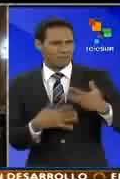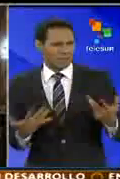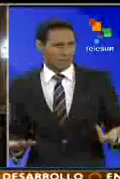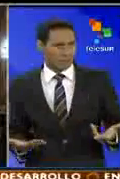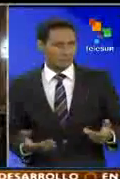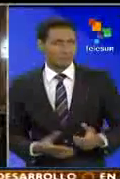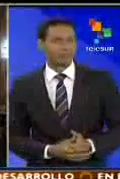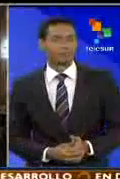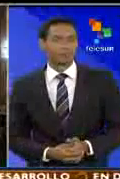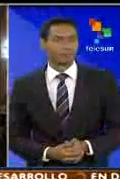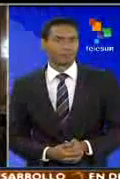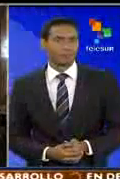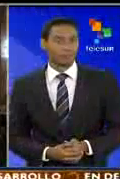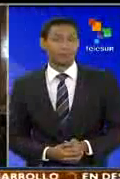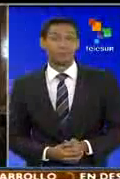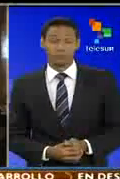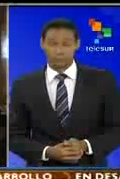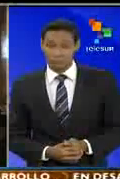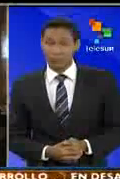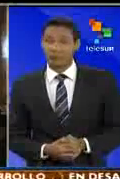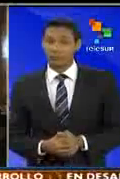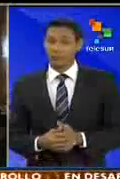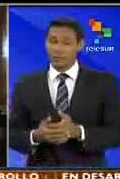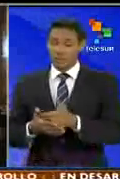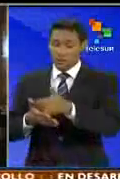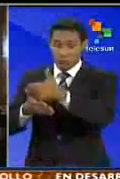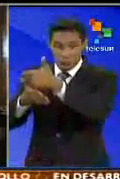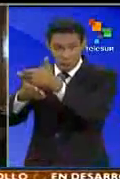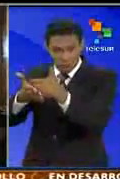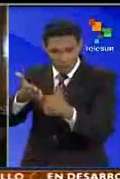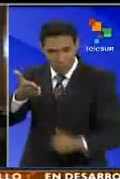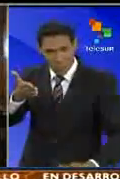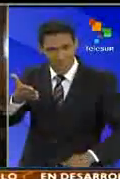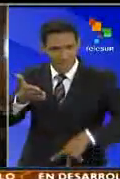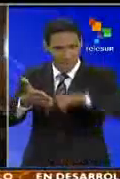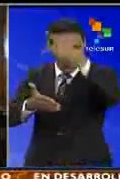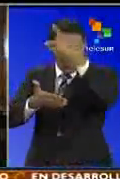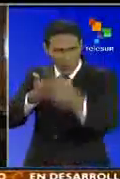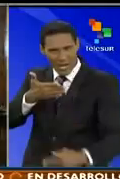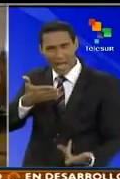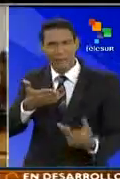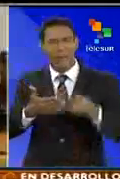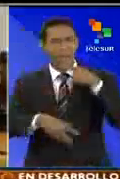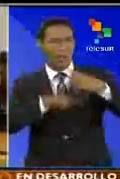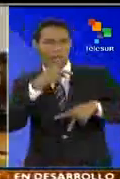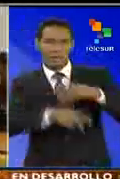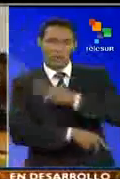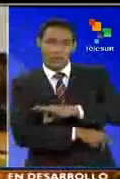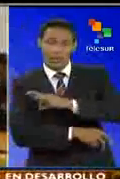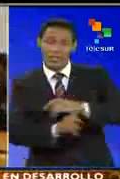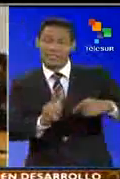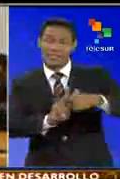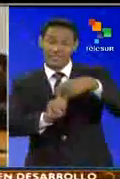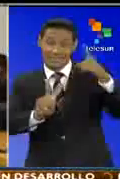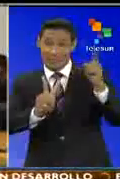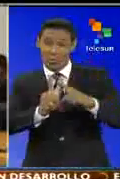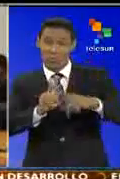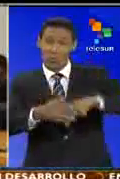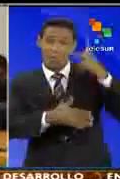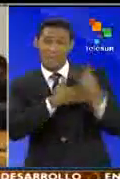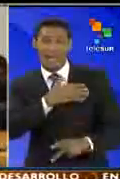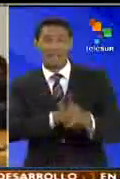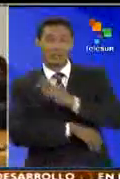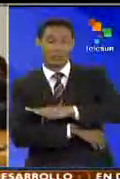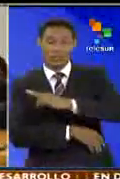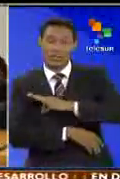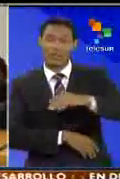los grandes programas y políticas sociales que orientan nuestro segundo plan de desarrollo económico y social de la nación,